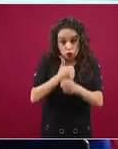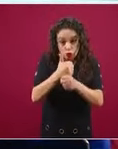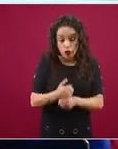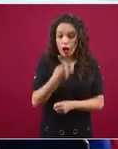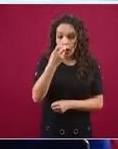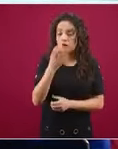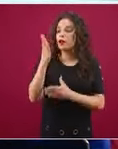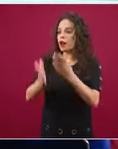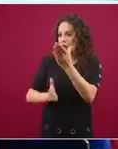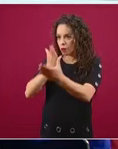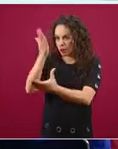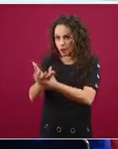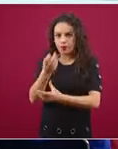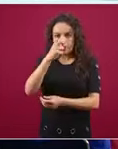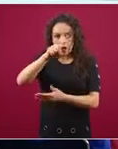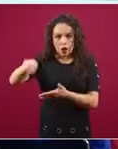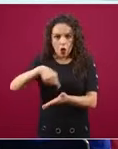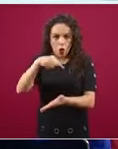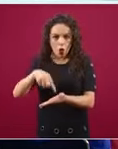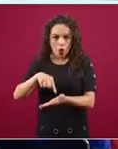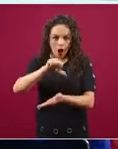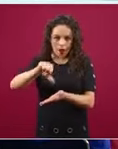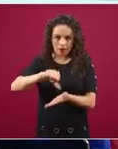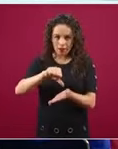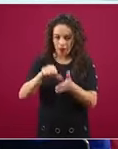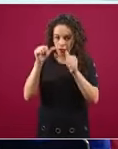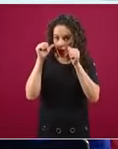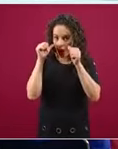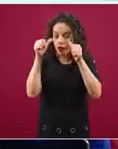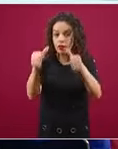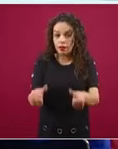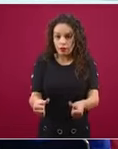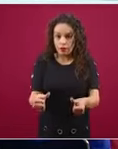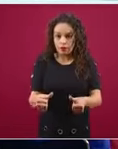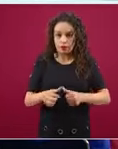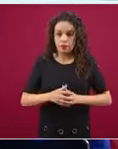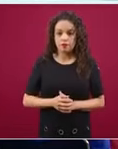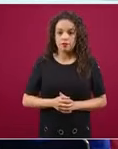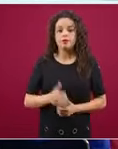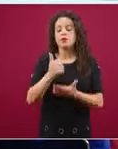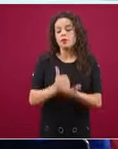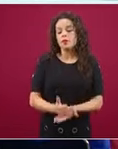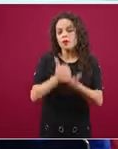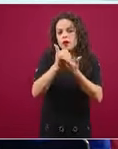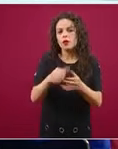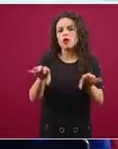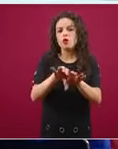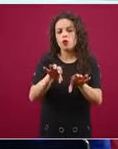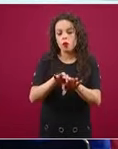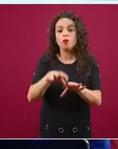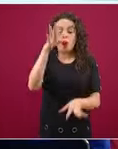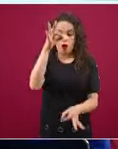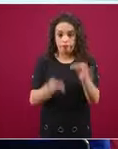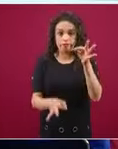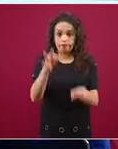a poder ser atendidas a nivel psicológico, jurídico o social,